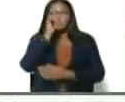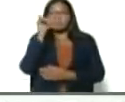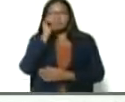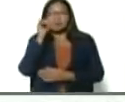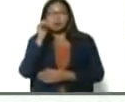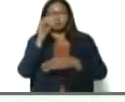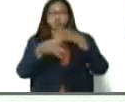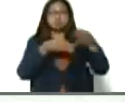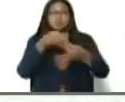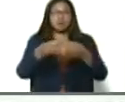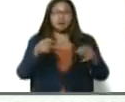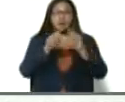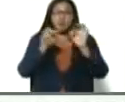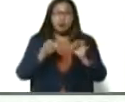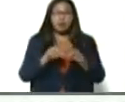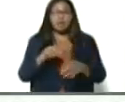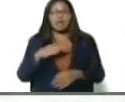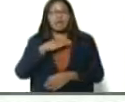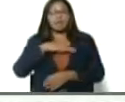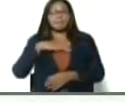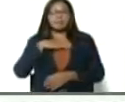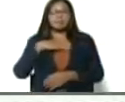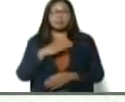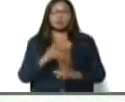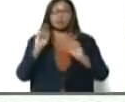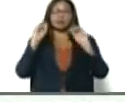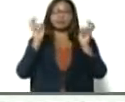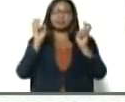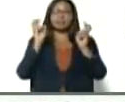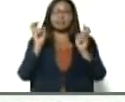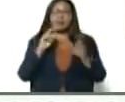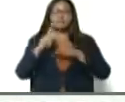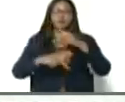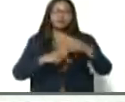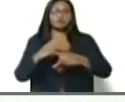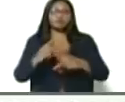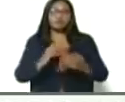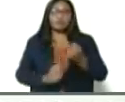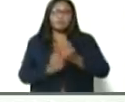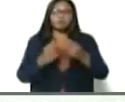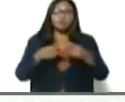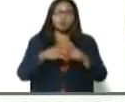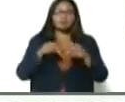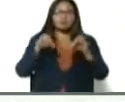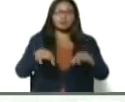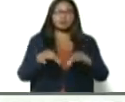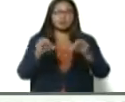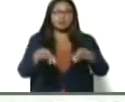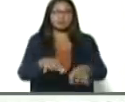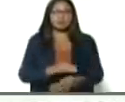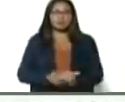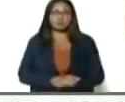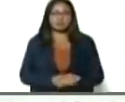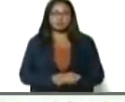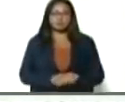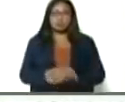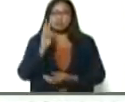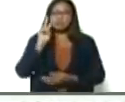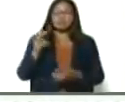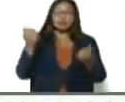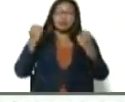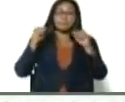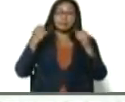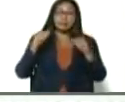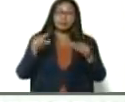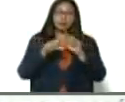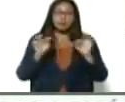que decía el ministro Castro Soteldo, sobre el tema de la producción soberana de semillas. Para que ustedes vean en la práctica